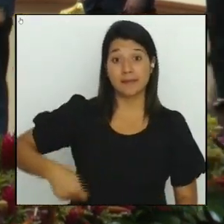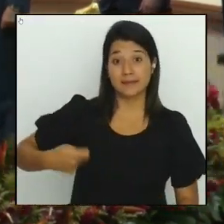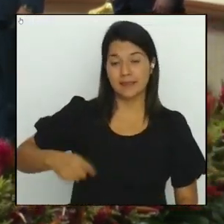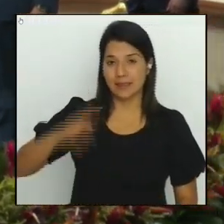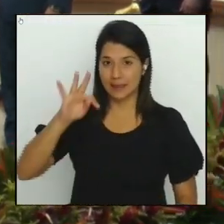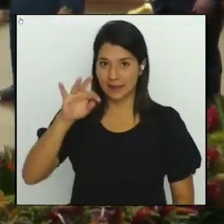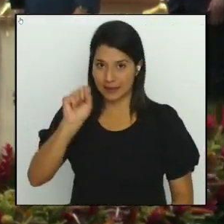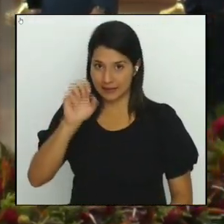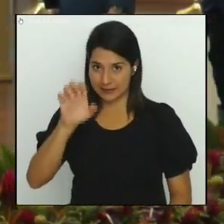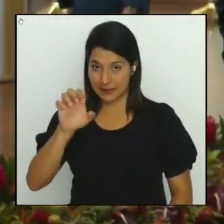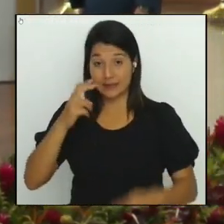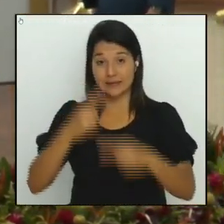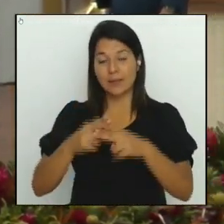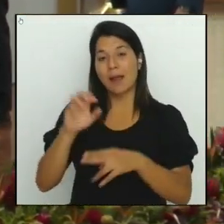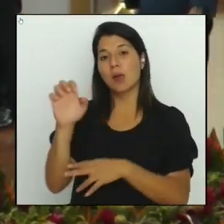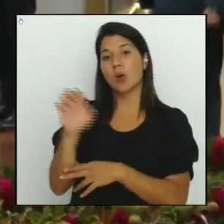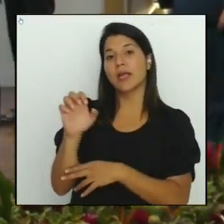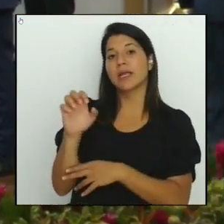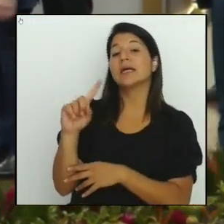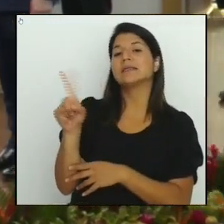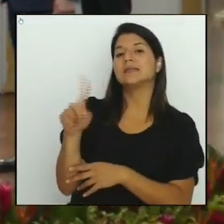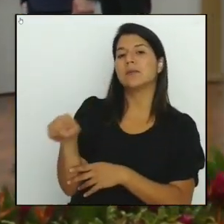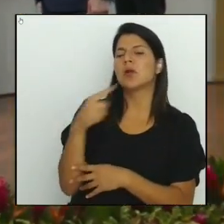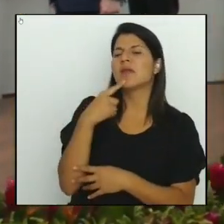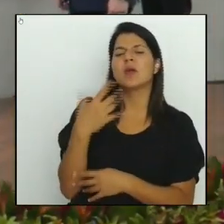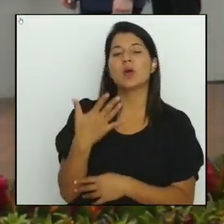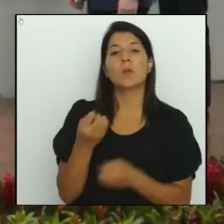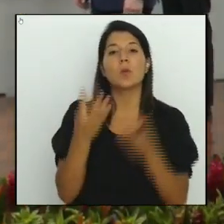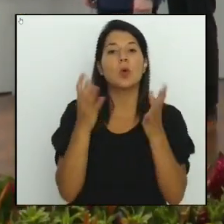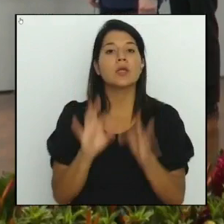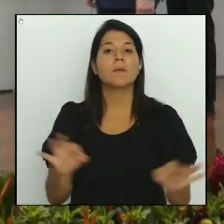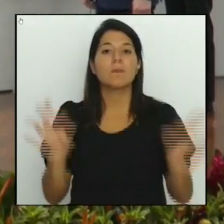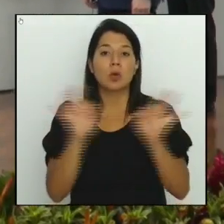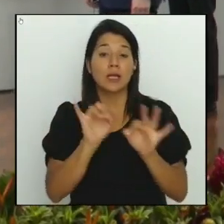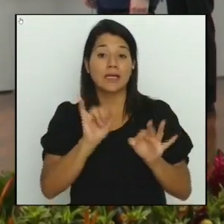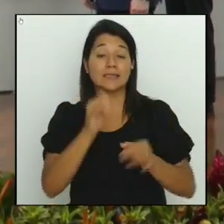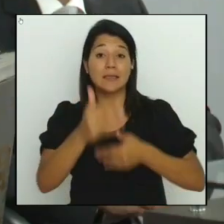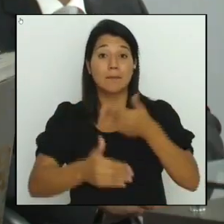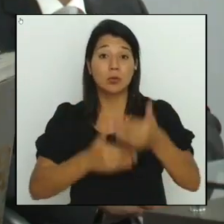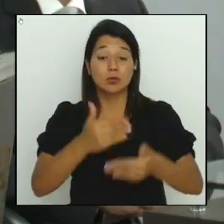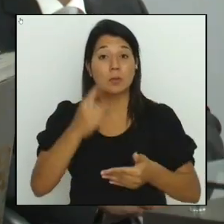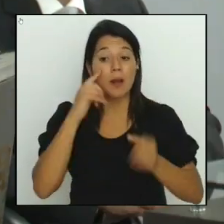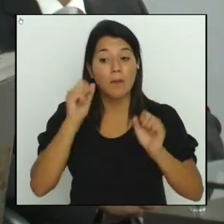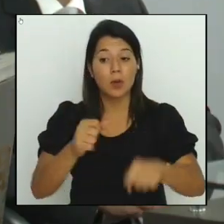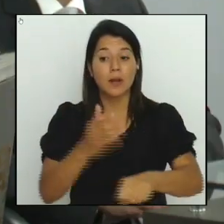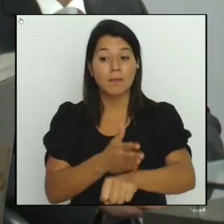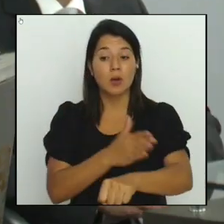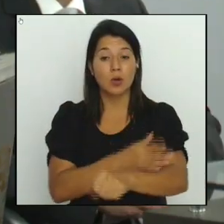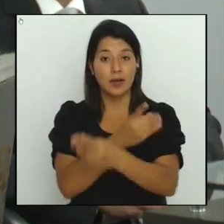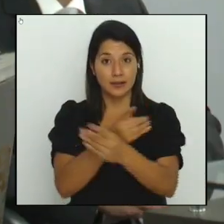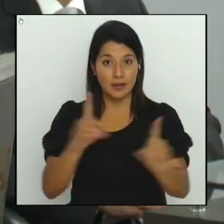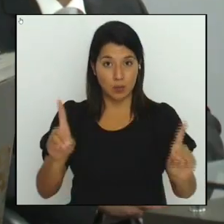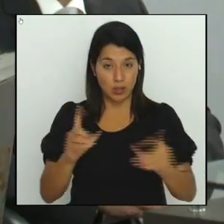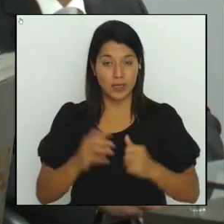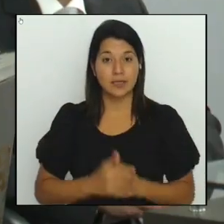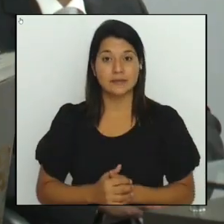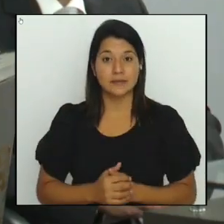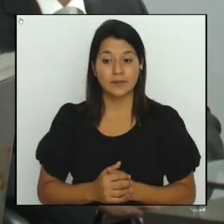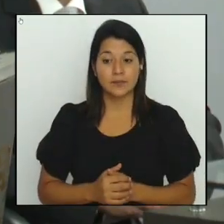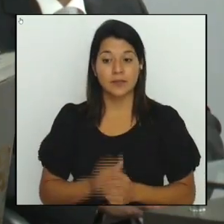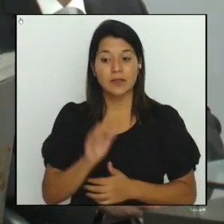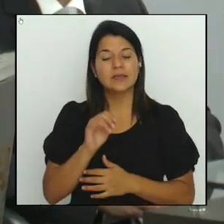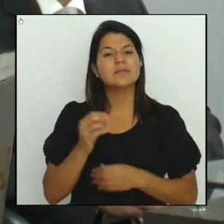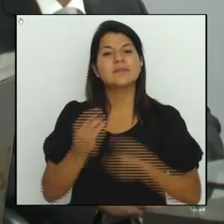Eugenia Zamora, recalcó la importancia de este proceso para fortalecer la democracia. Se trata de una reafirmación